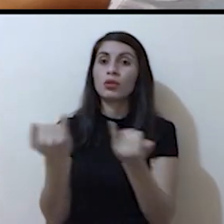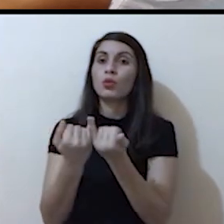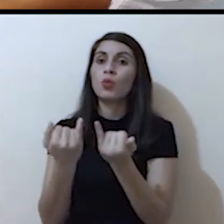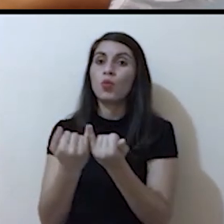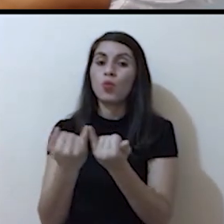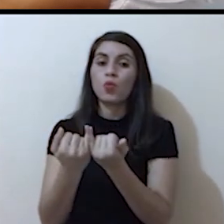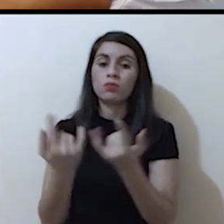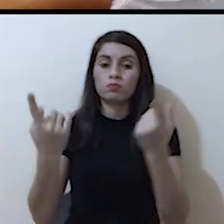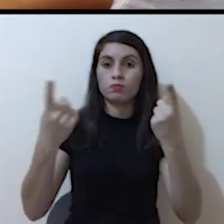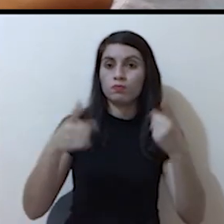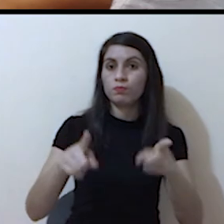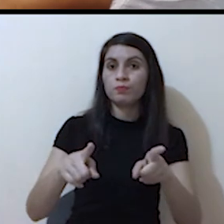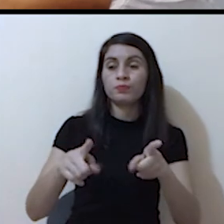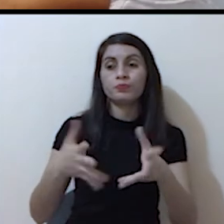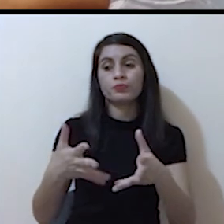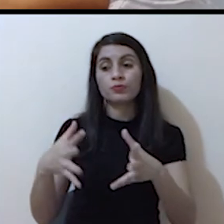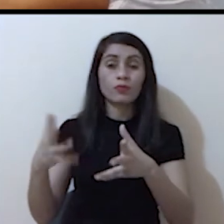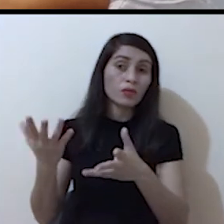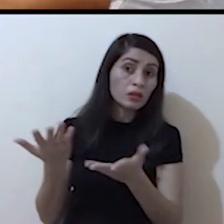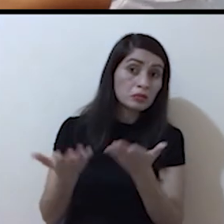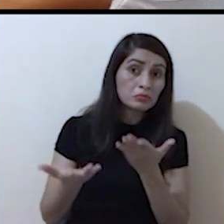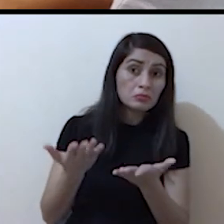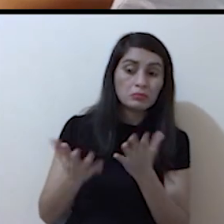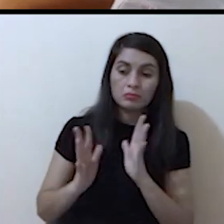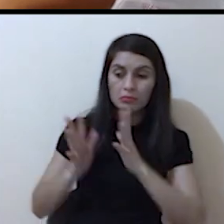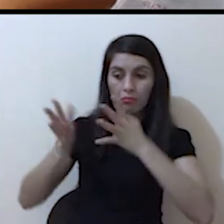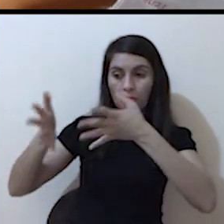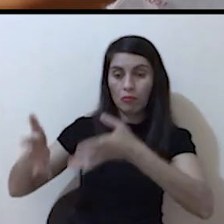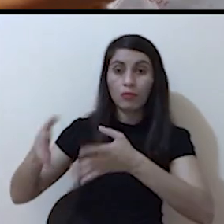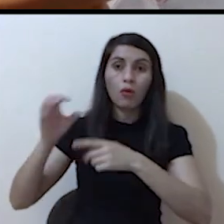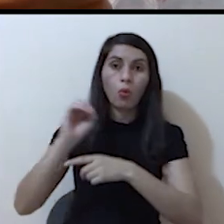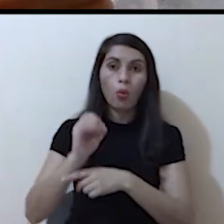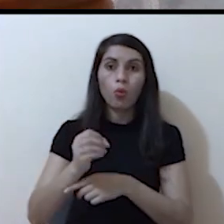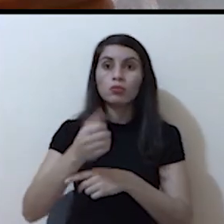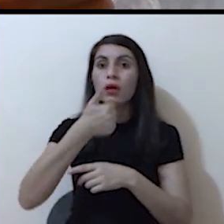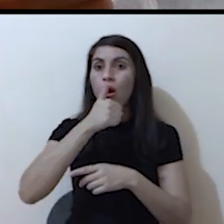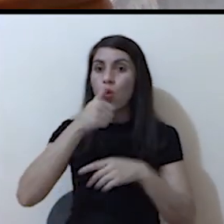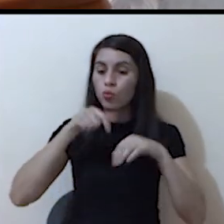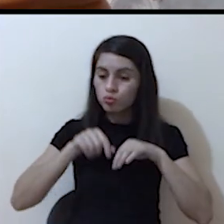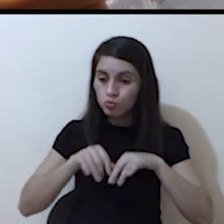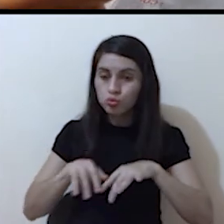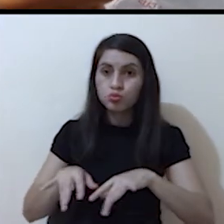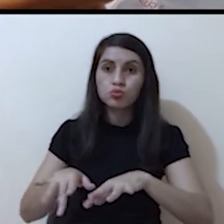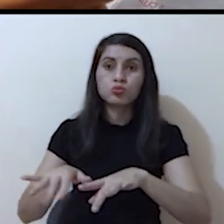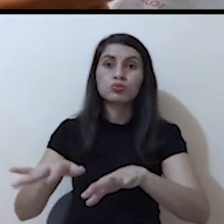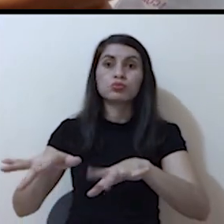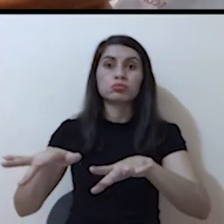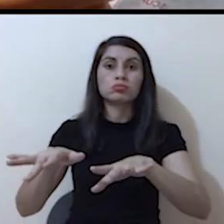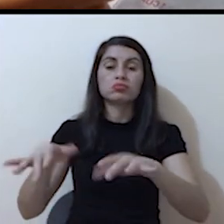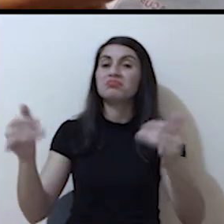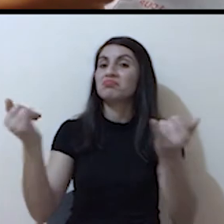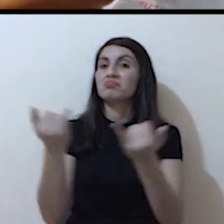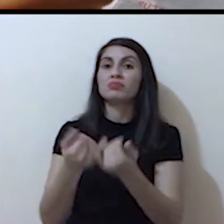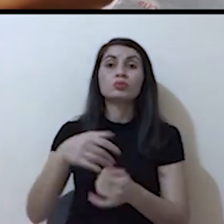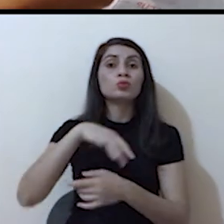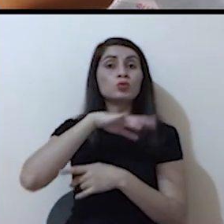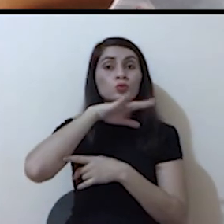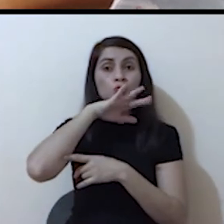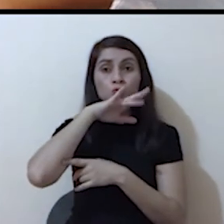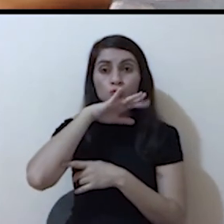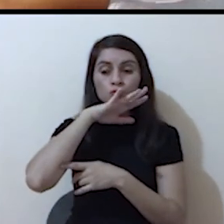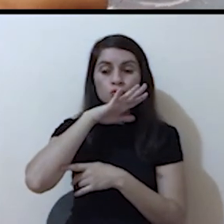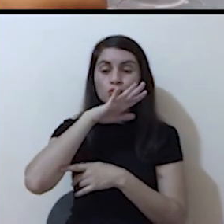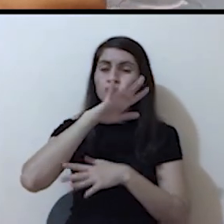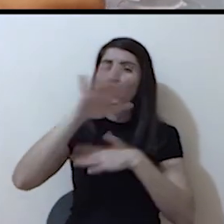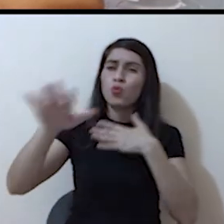contaminante, sea residual o sea líquido. Todas las fuentes de agua se contaminan